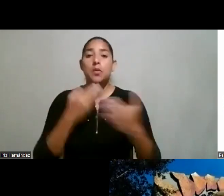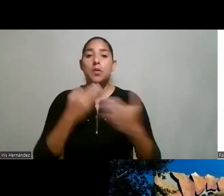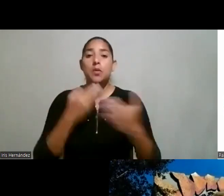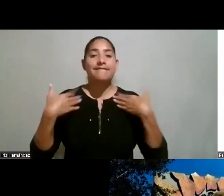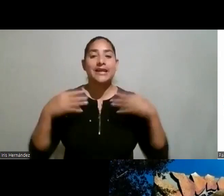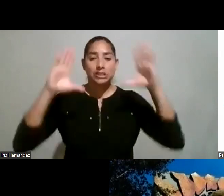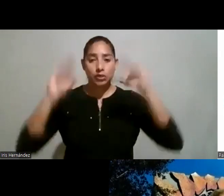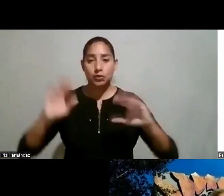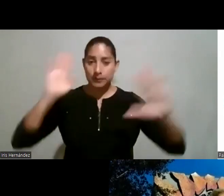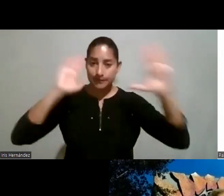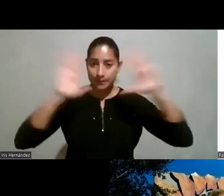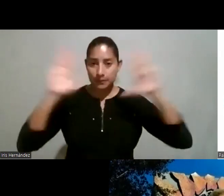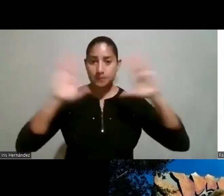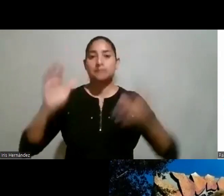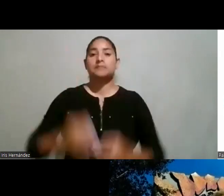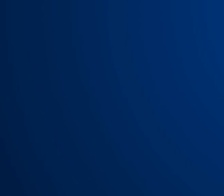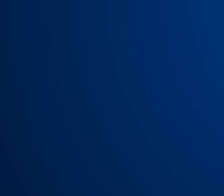feliz noche saludos